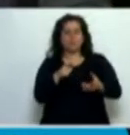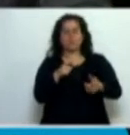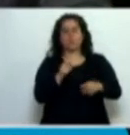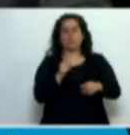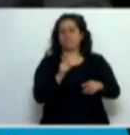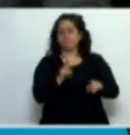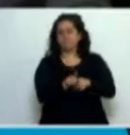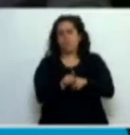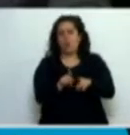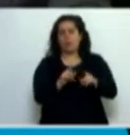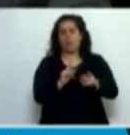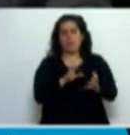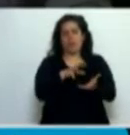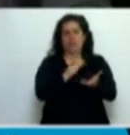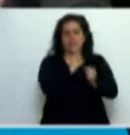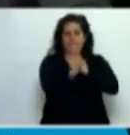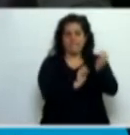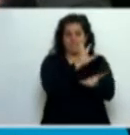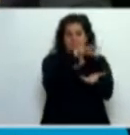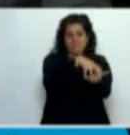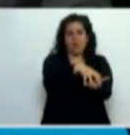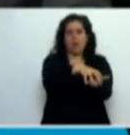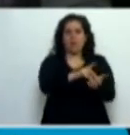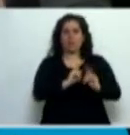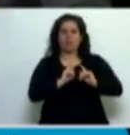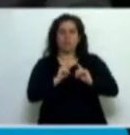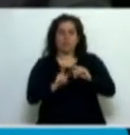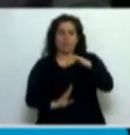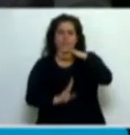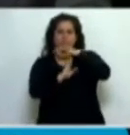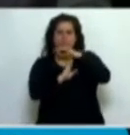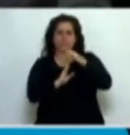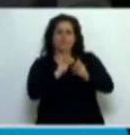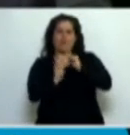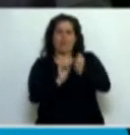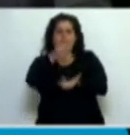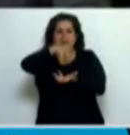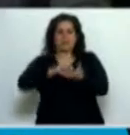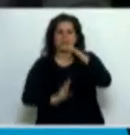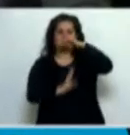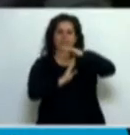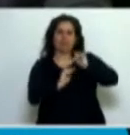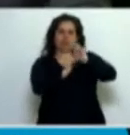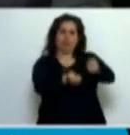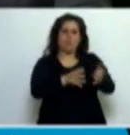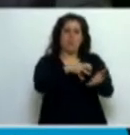es decir, ejercen una acción de forma tercerizada con empresas que son las que finalmente